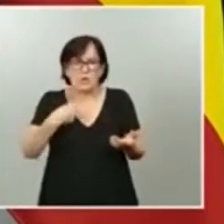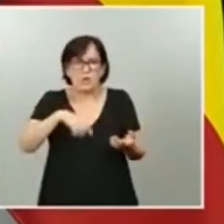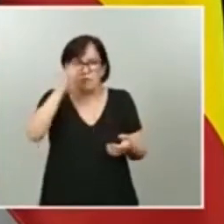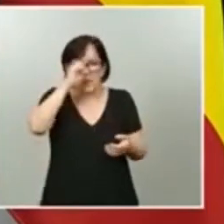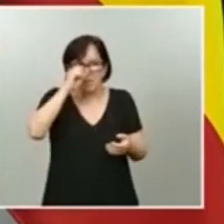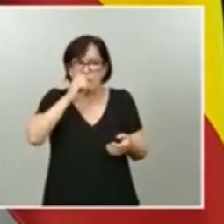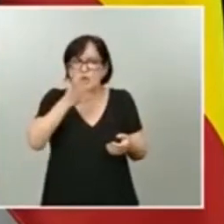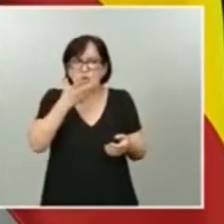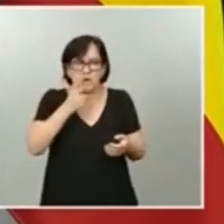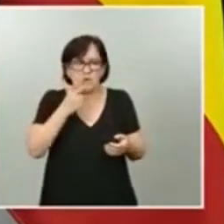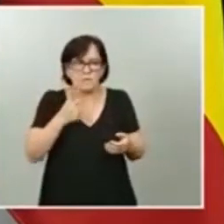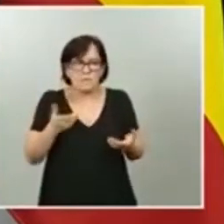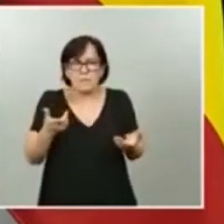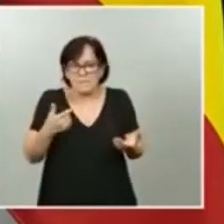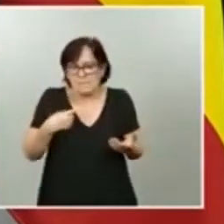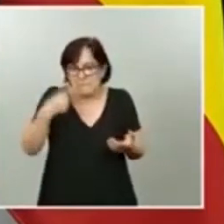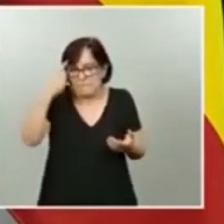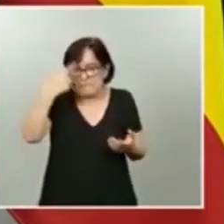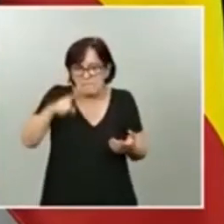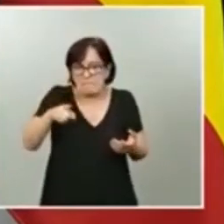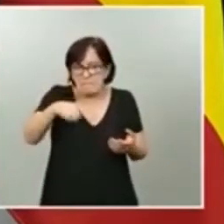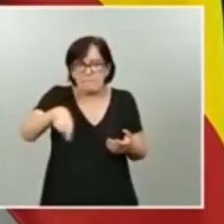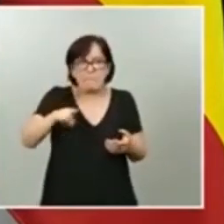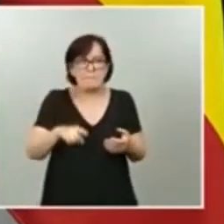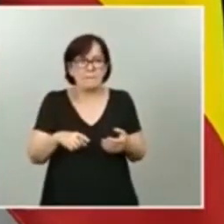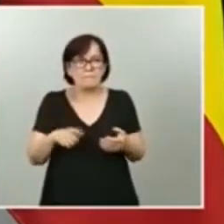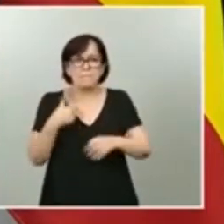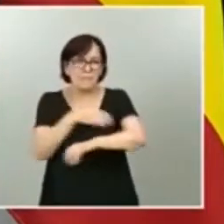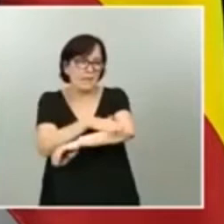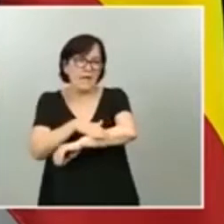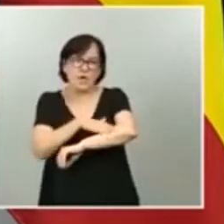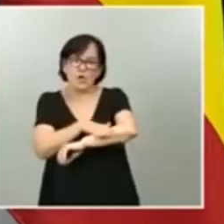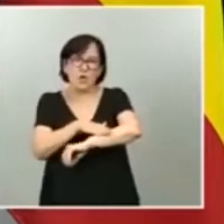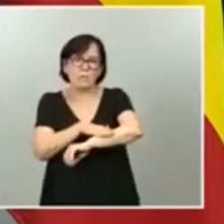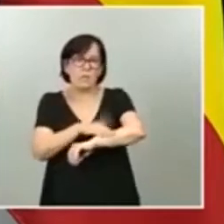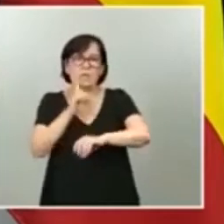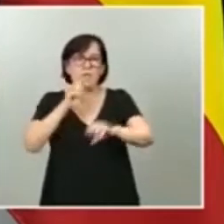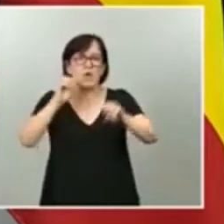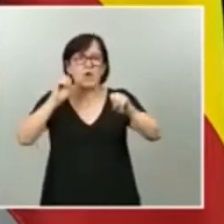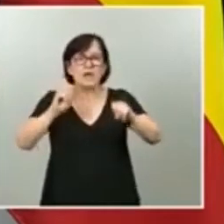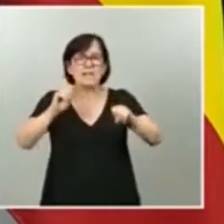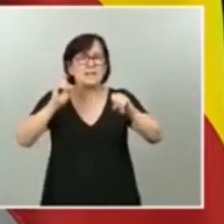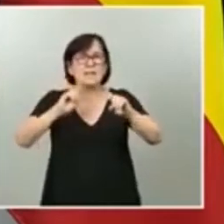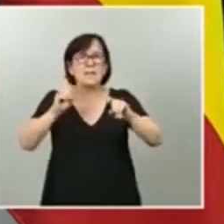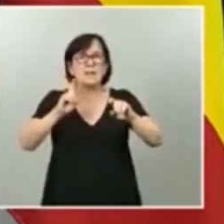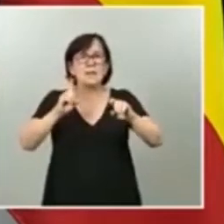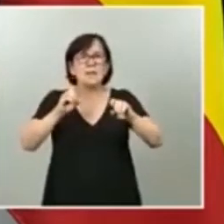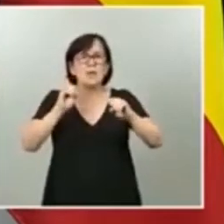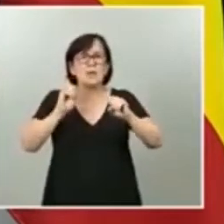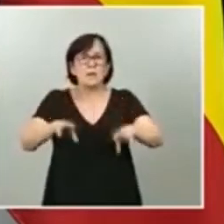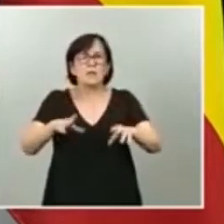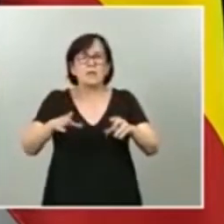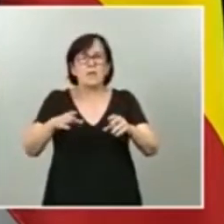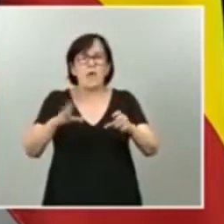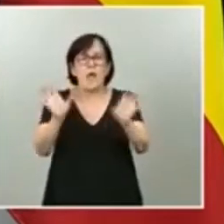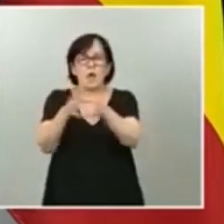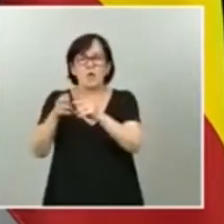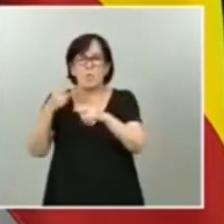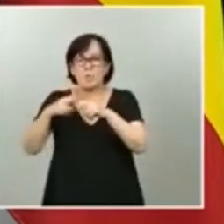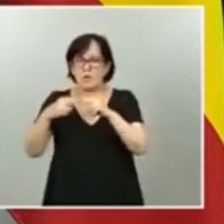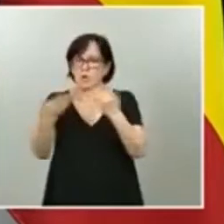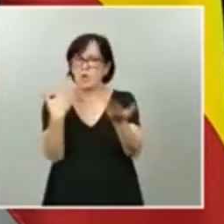pero, como usted sabe, el Gobierno no va a renunciar al diálogo con ninguna fuerza política y, ojalá, haya